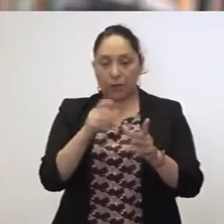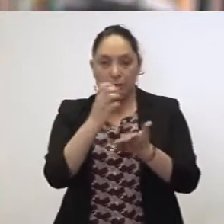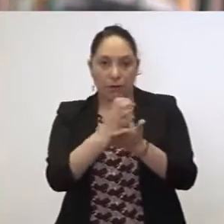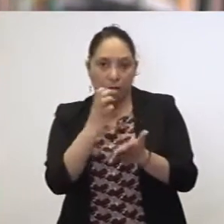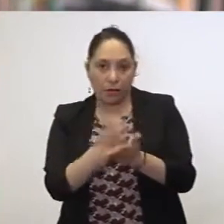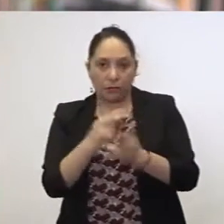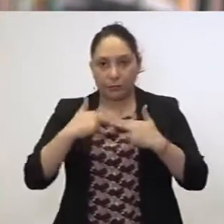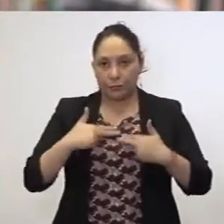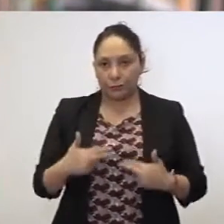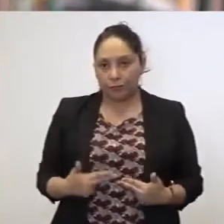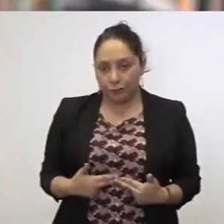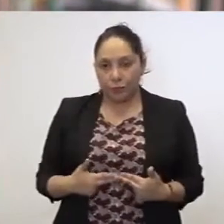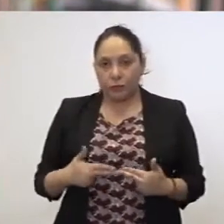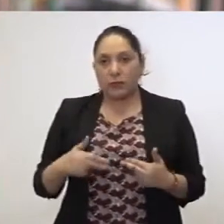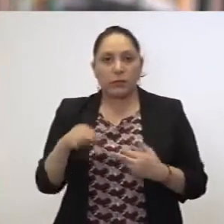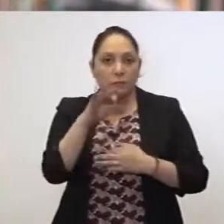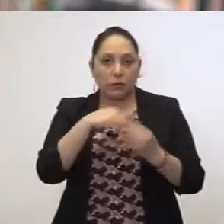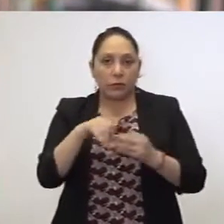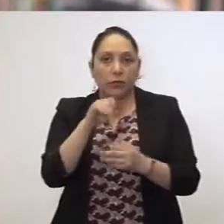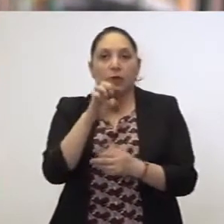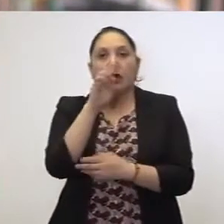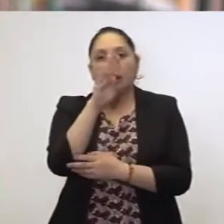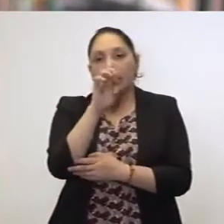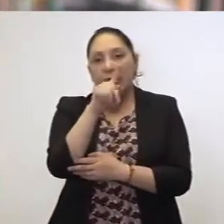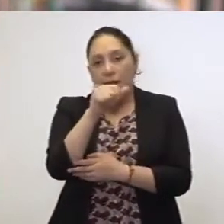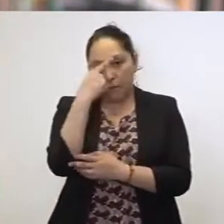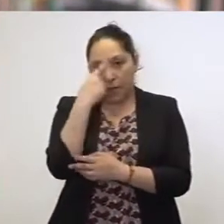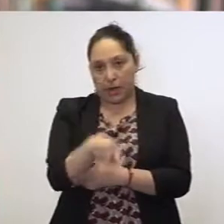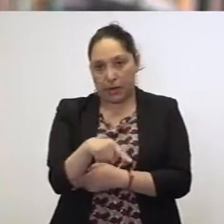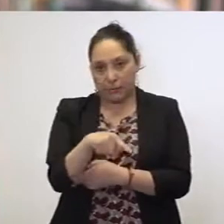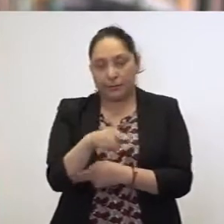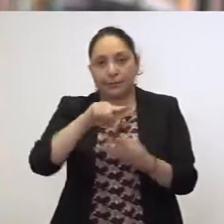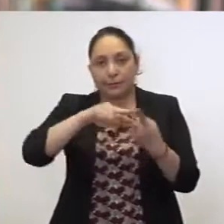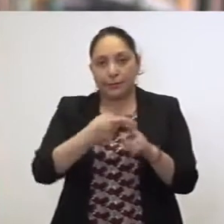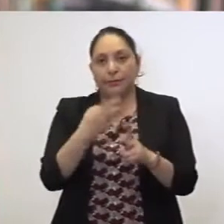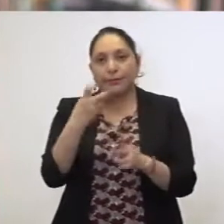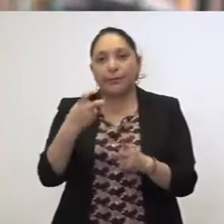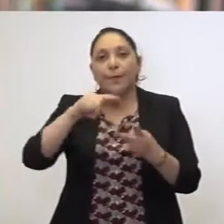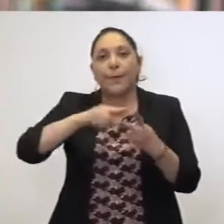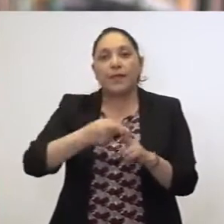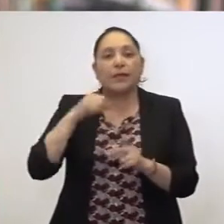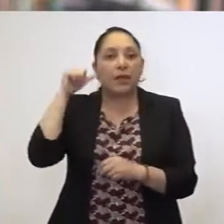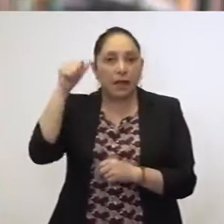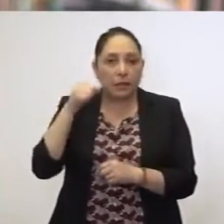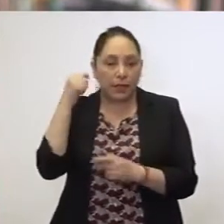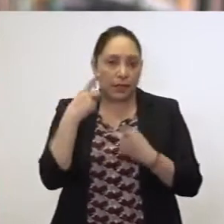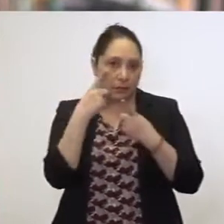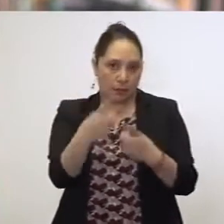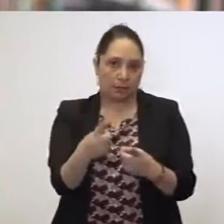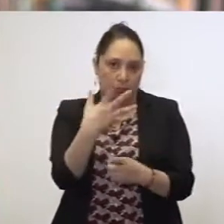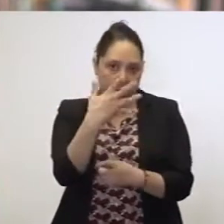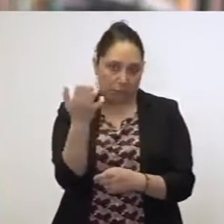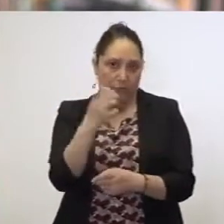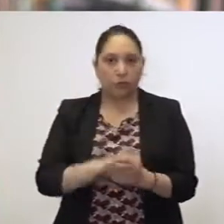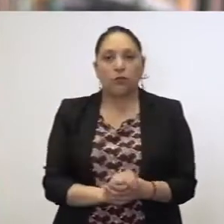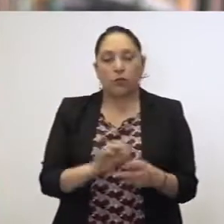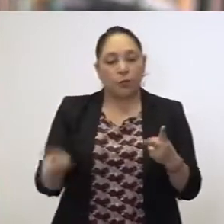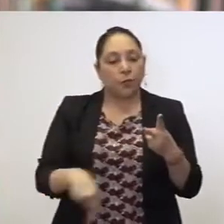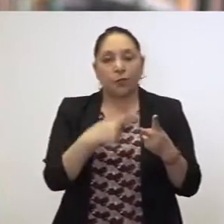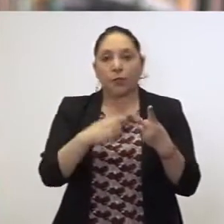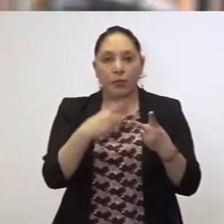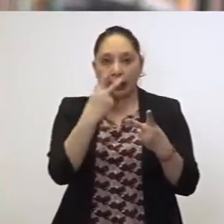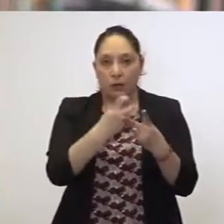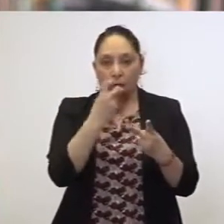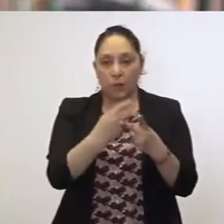uniformes escolares y de mi beca para empezar. Esto se hará a principios de abril. La segunda, son